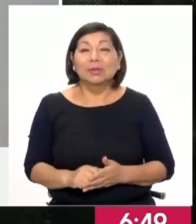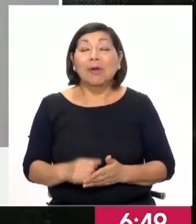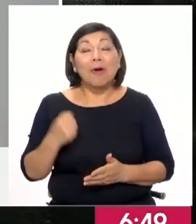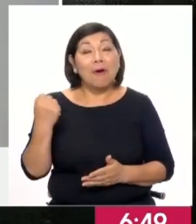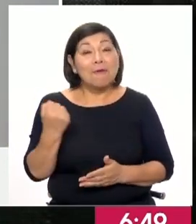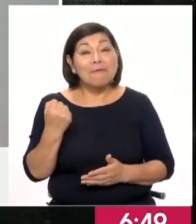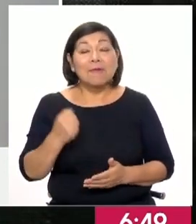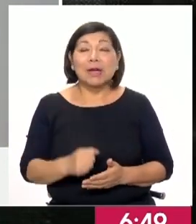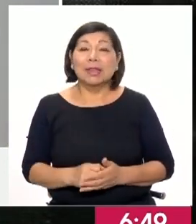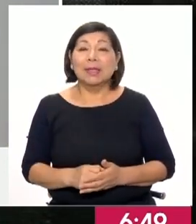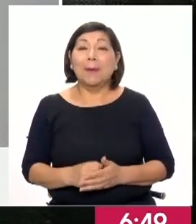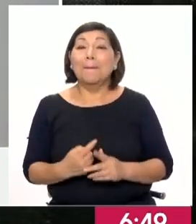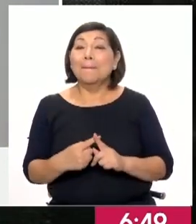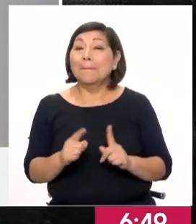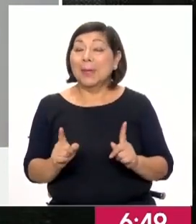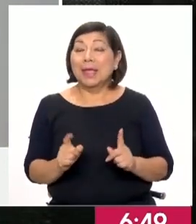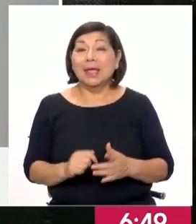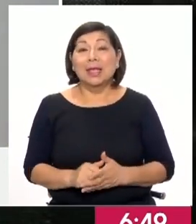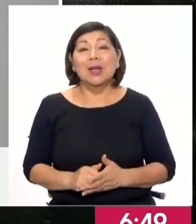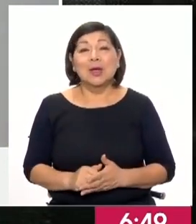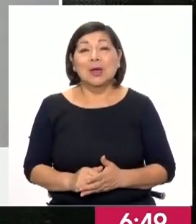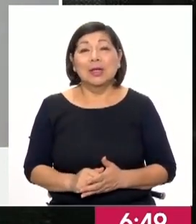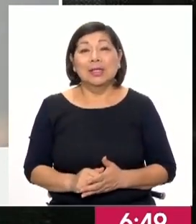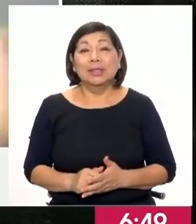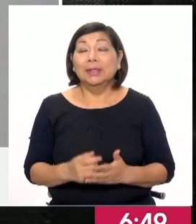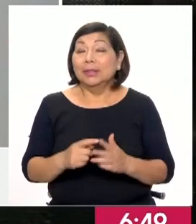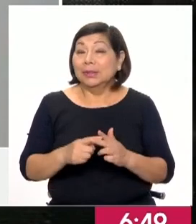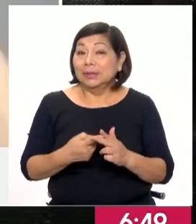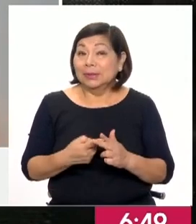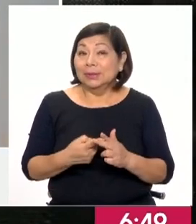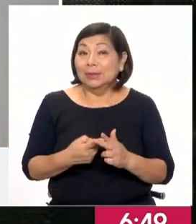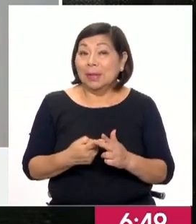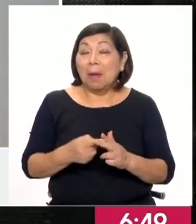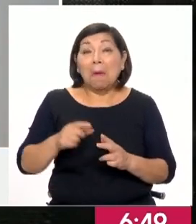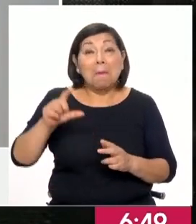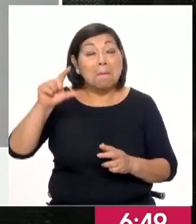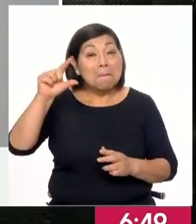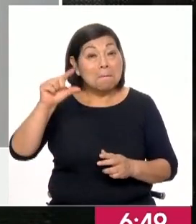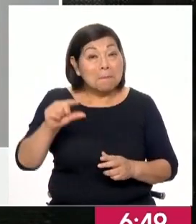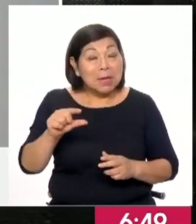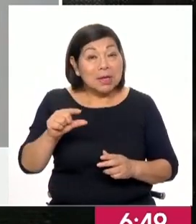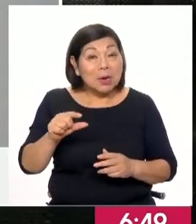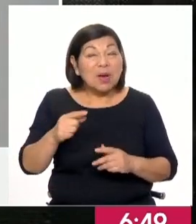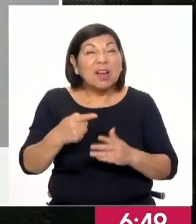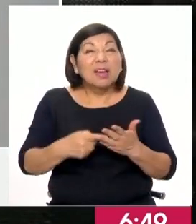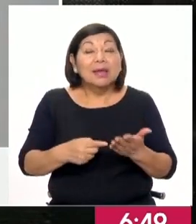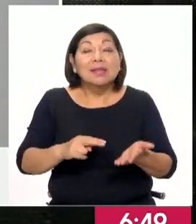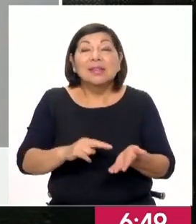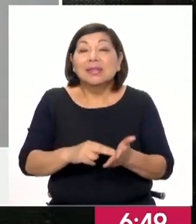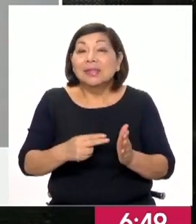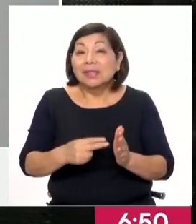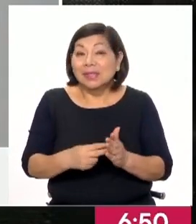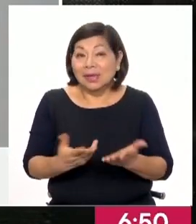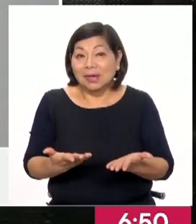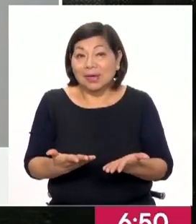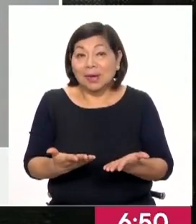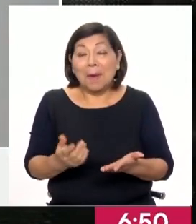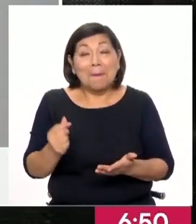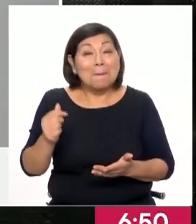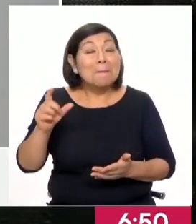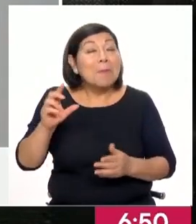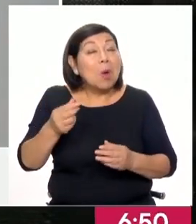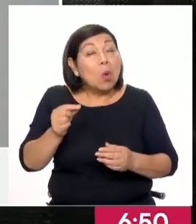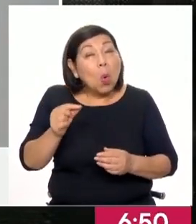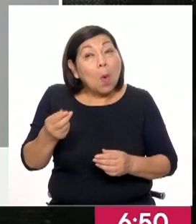fuertemente, pero el hecho de que empiece a haber menores ritmos de inflación quiere decir solamente que los precios